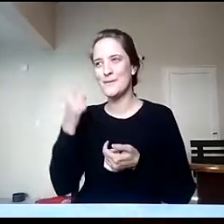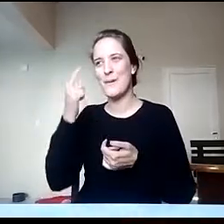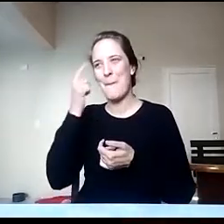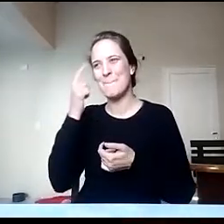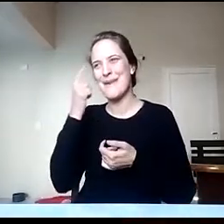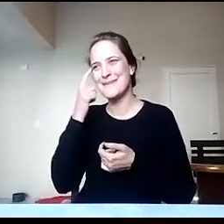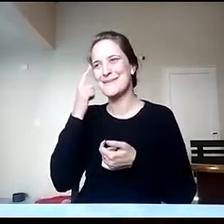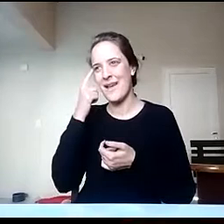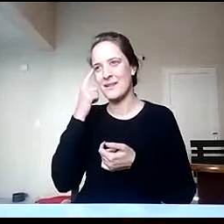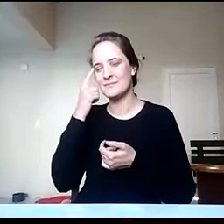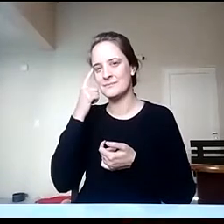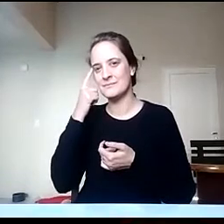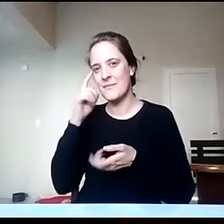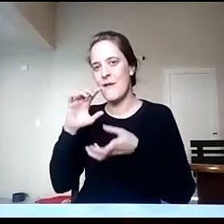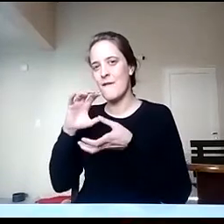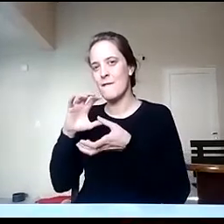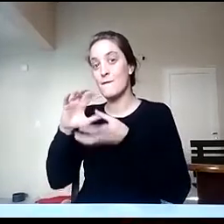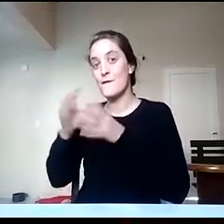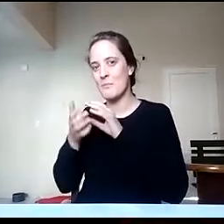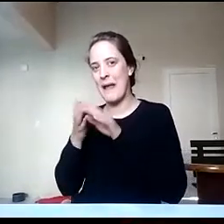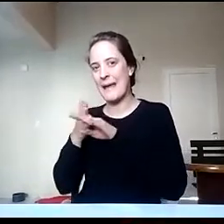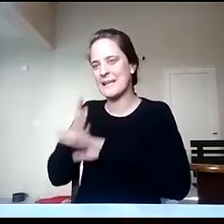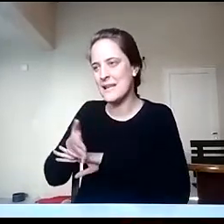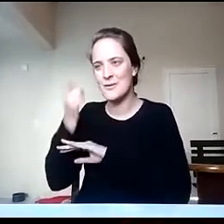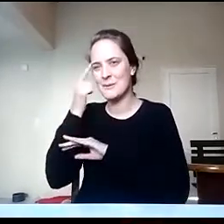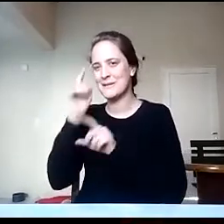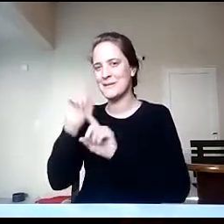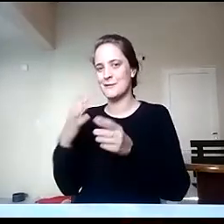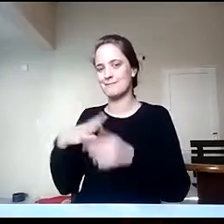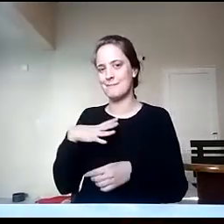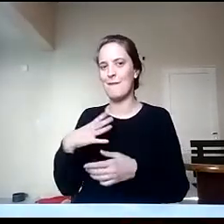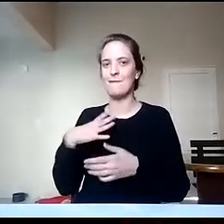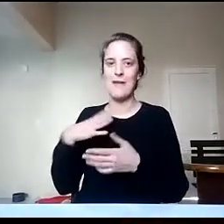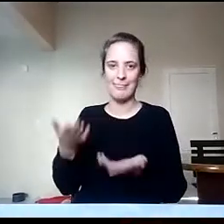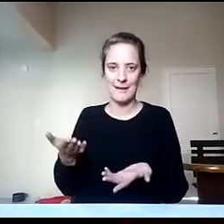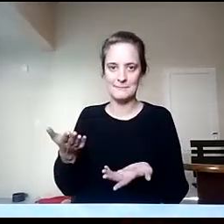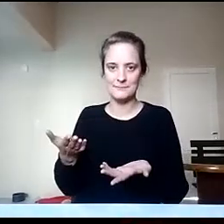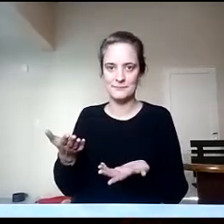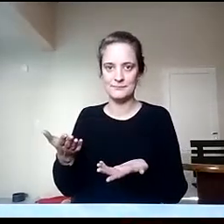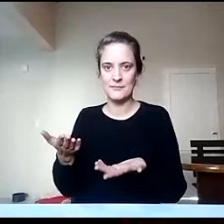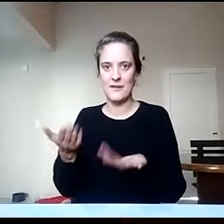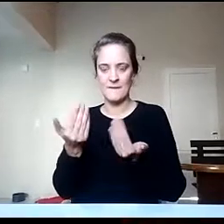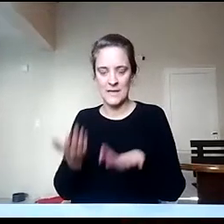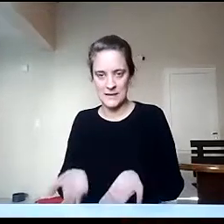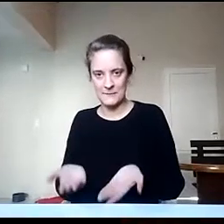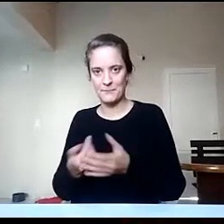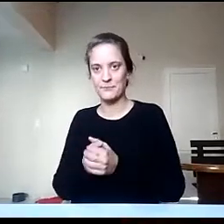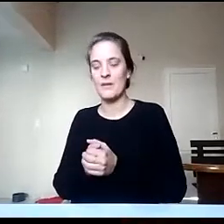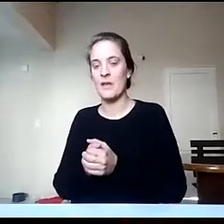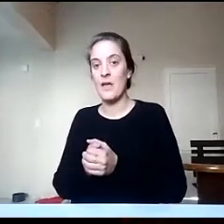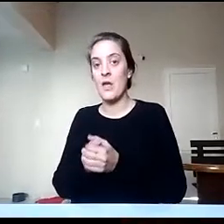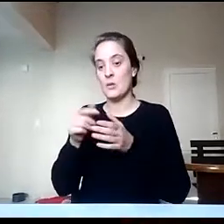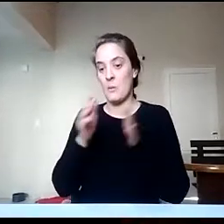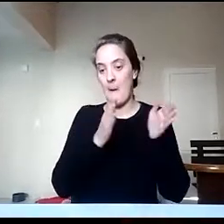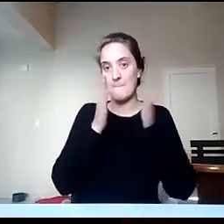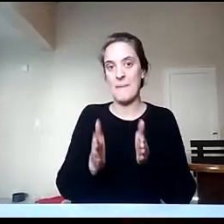la dinámica del curso de ingreso, nuestro curso de ingreso tiene dos partes, la parte disciplinar y después tiene una parte